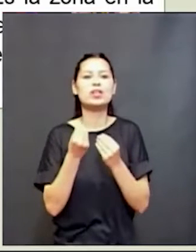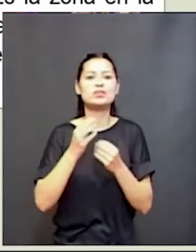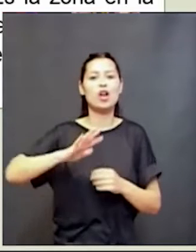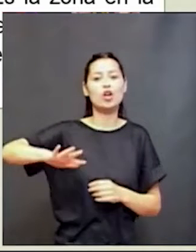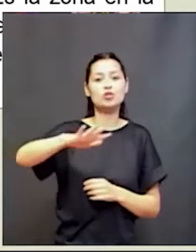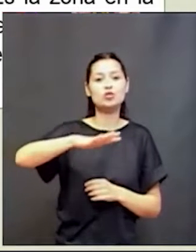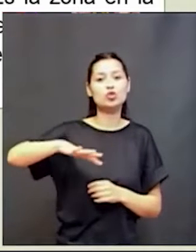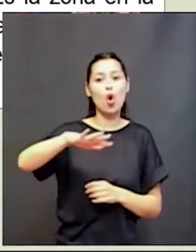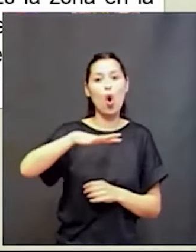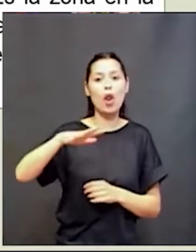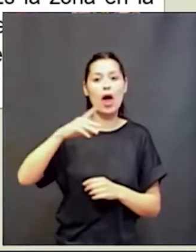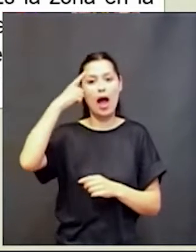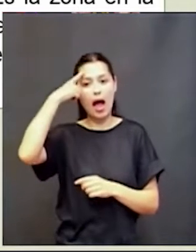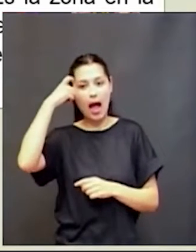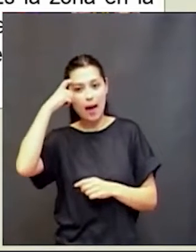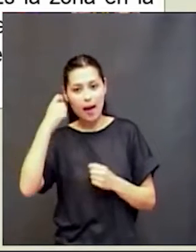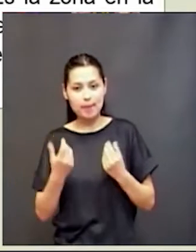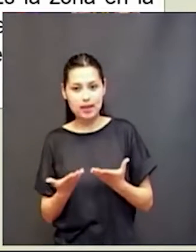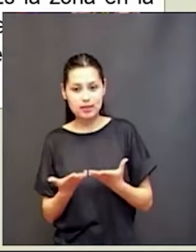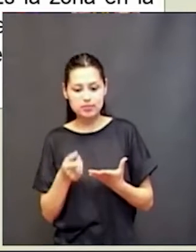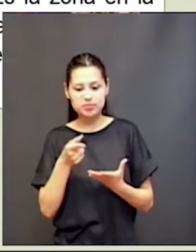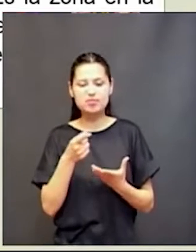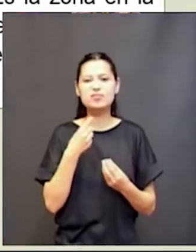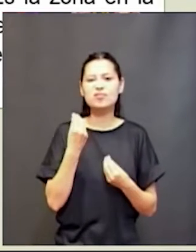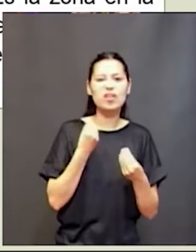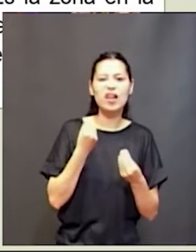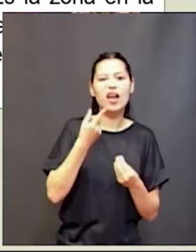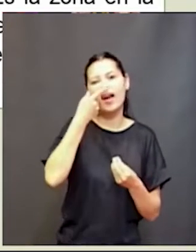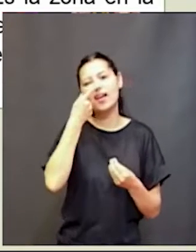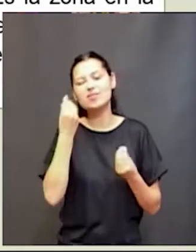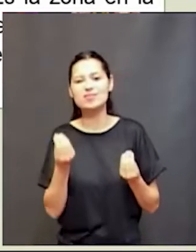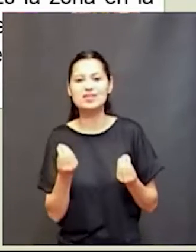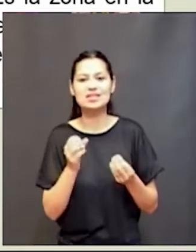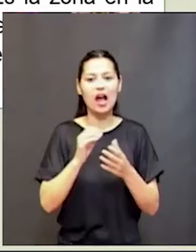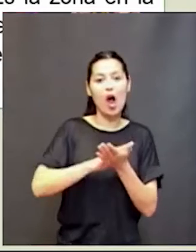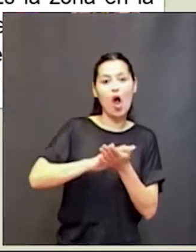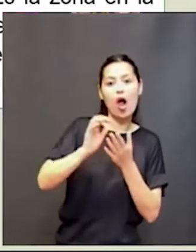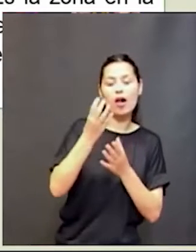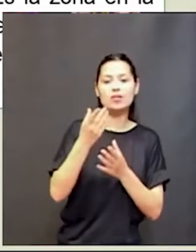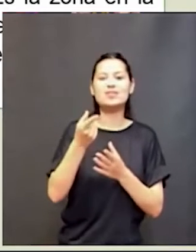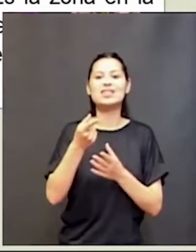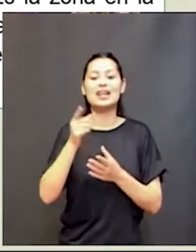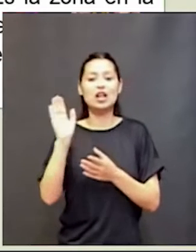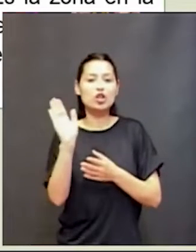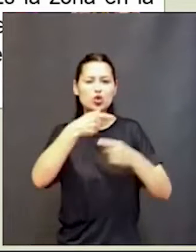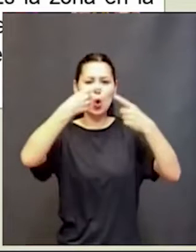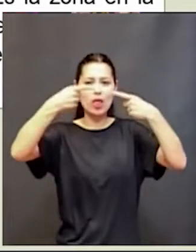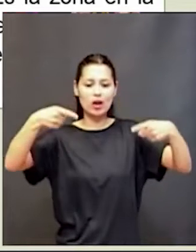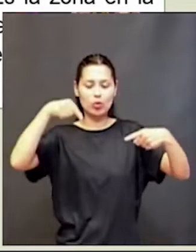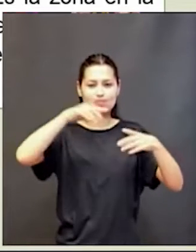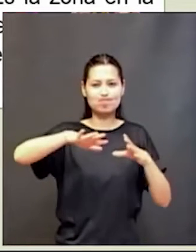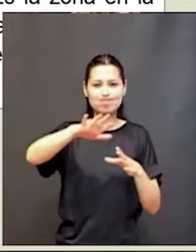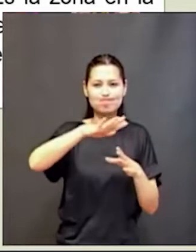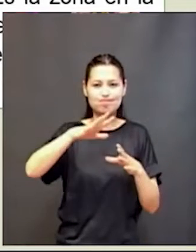zona del aprendizaje, la novedad que tiene es que hace que todo lo que se trabaje en ese espacio entre lo que el chico